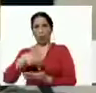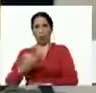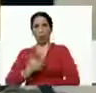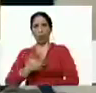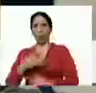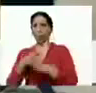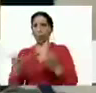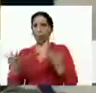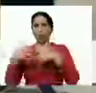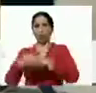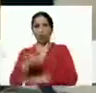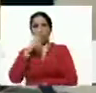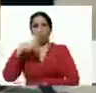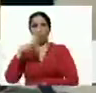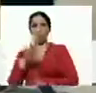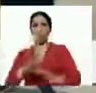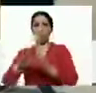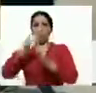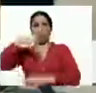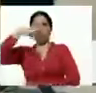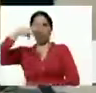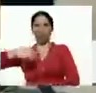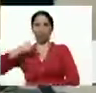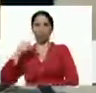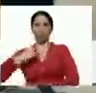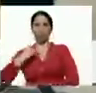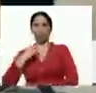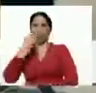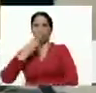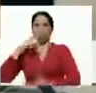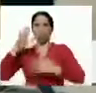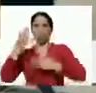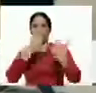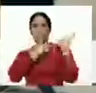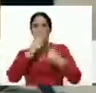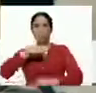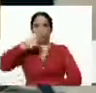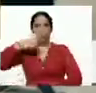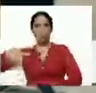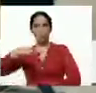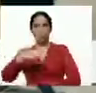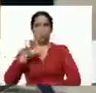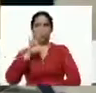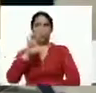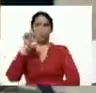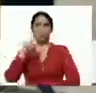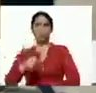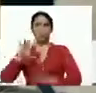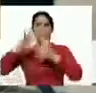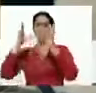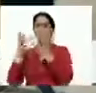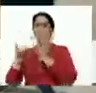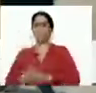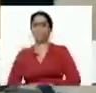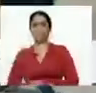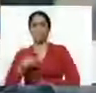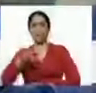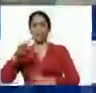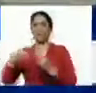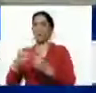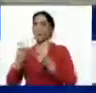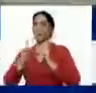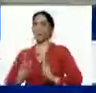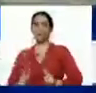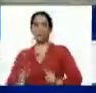pueblo en unión cívico militar comprometido con nuestro pueblo con el país y con el mundo aquí nadie se